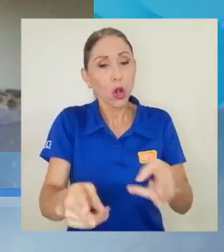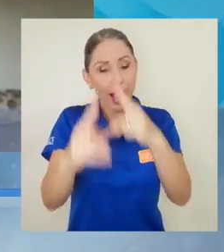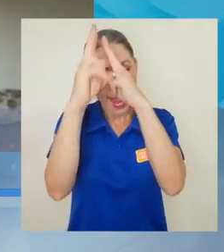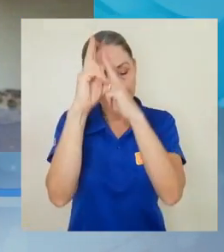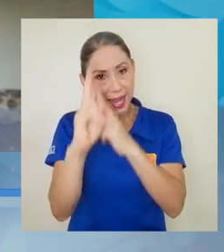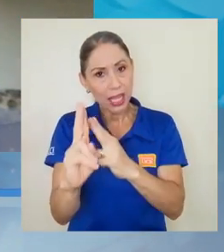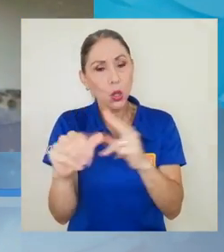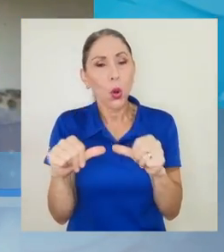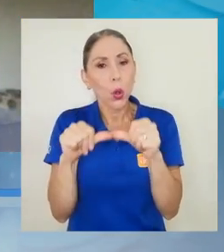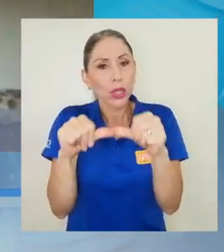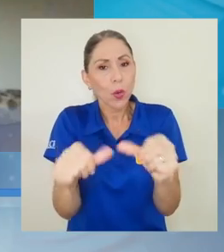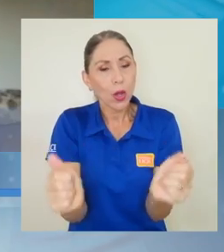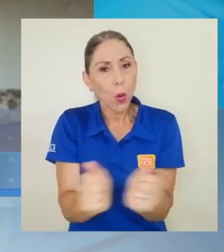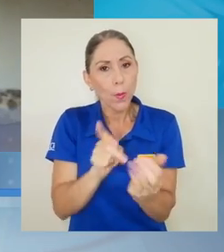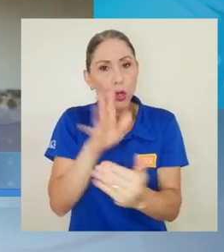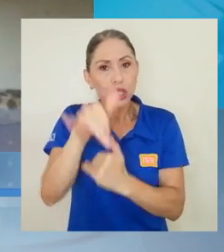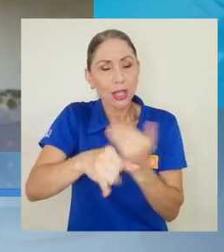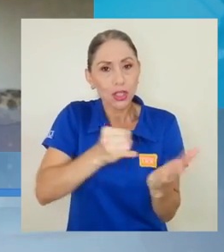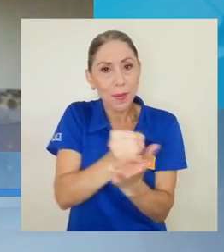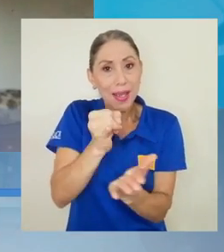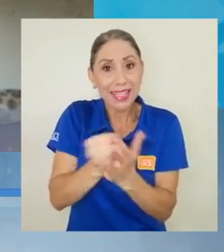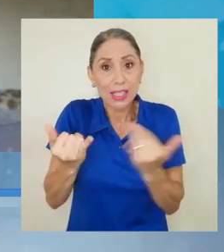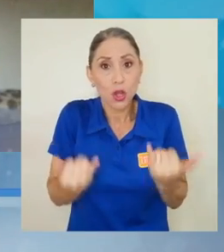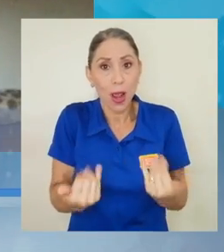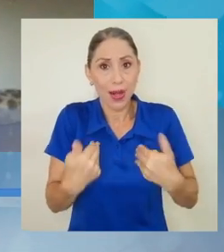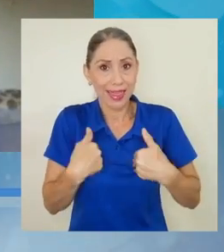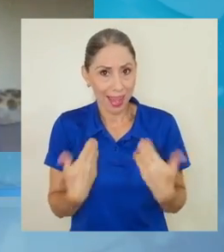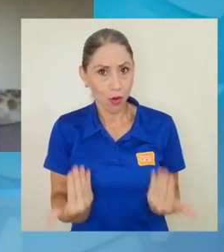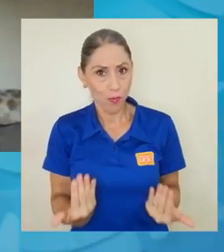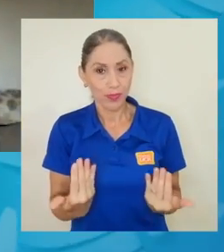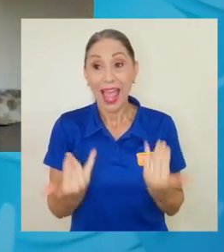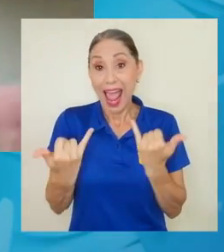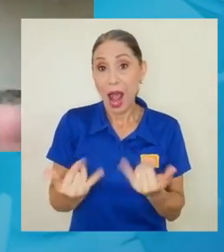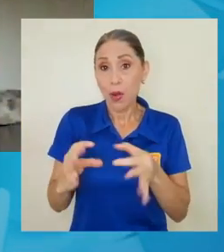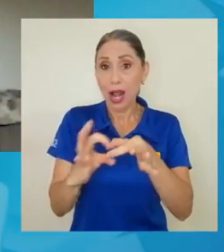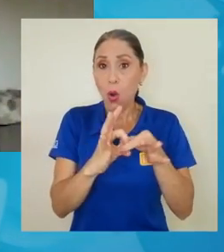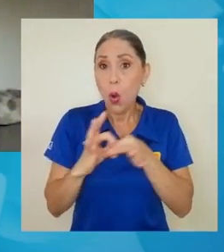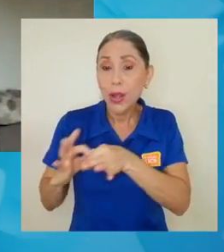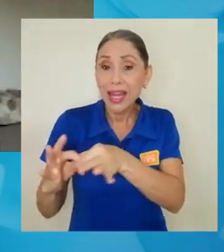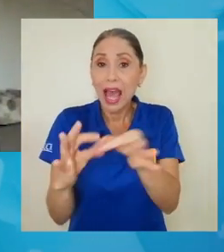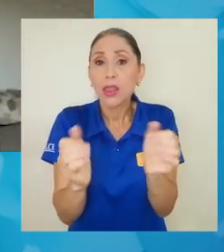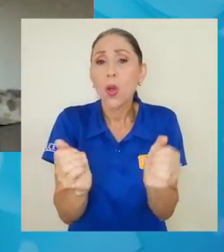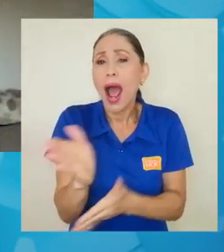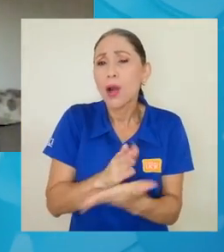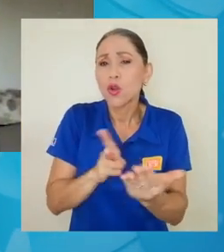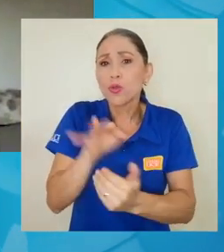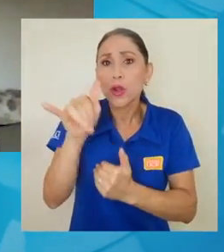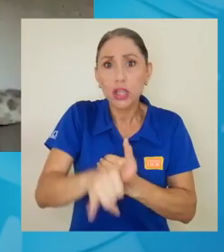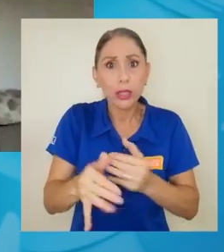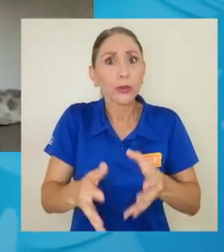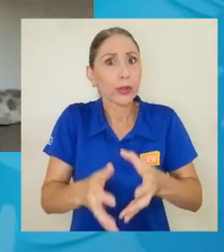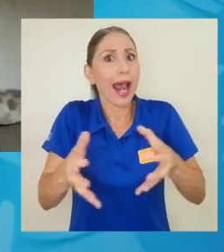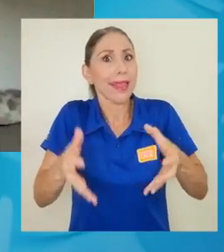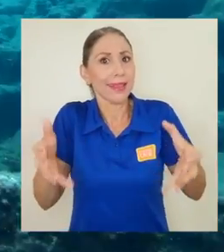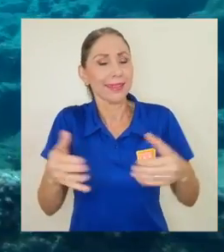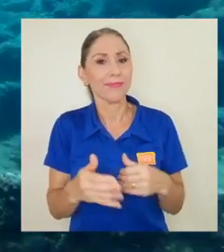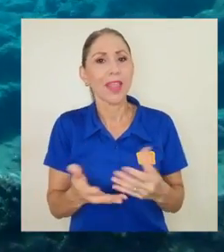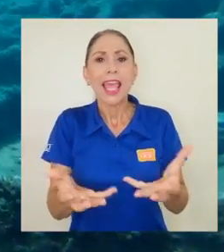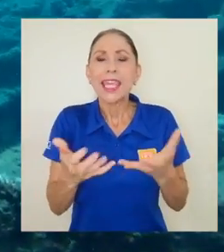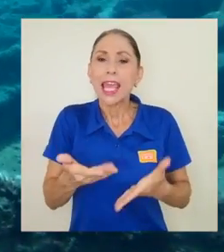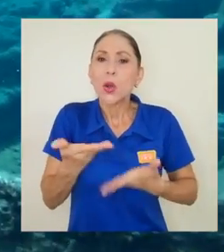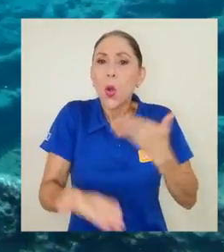continuar con proyectos de investigación que tengo ahora, estoy coordinando algunos proyectos relativamente grandes,